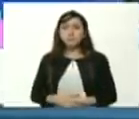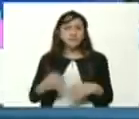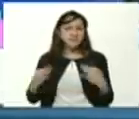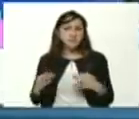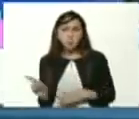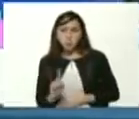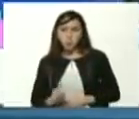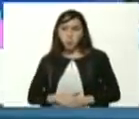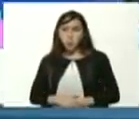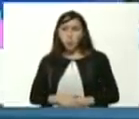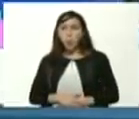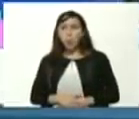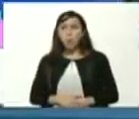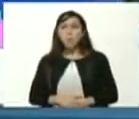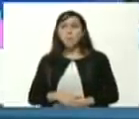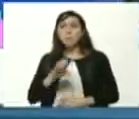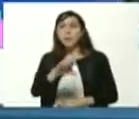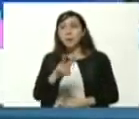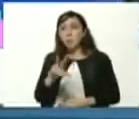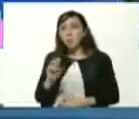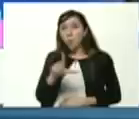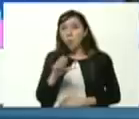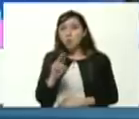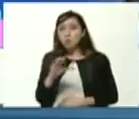la evolución